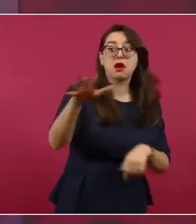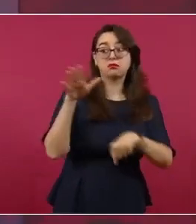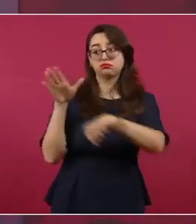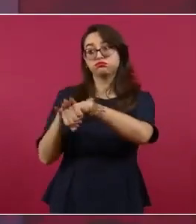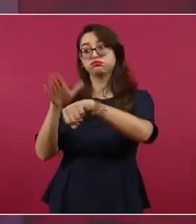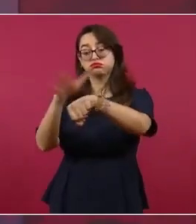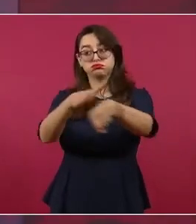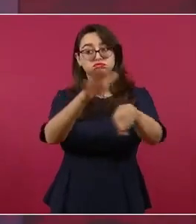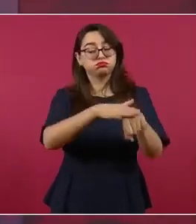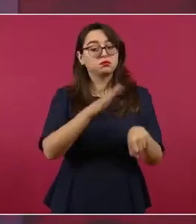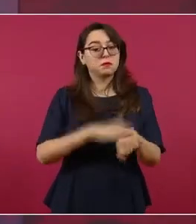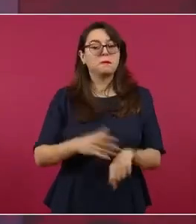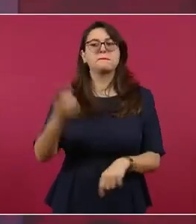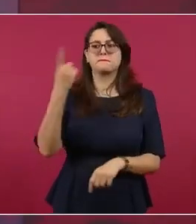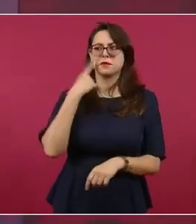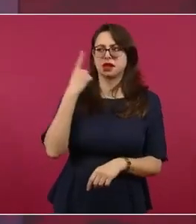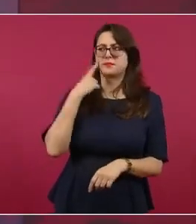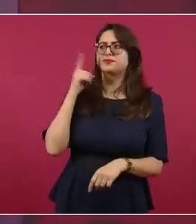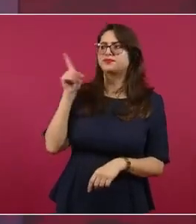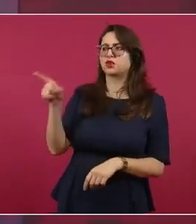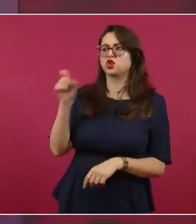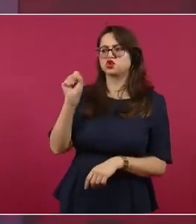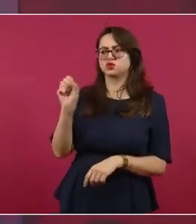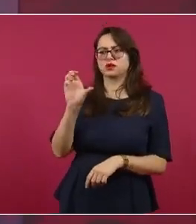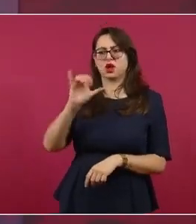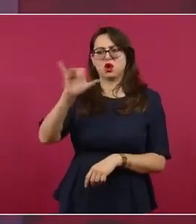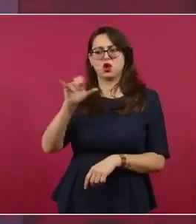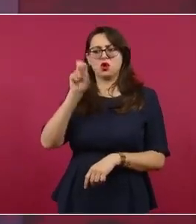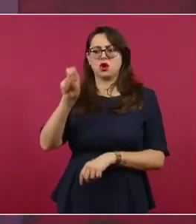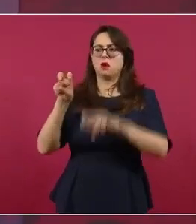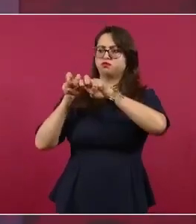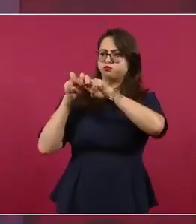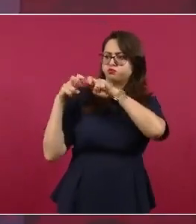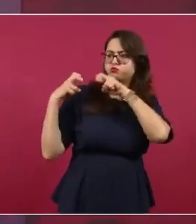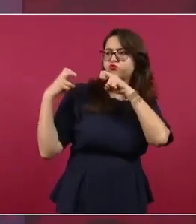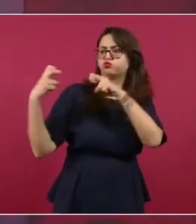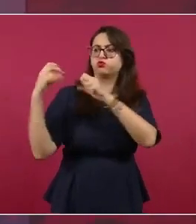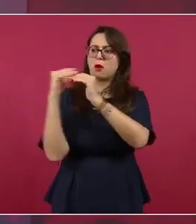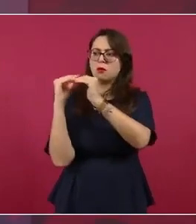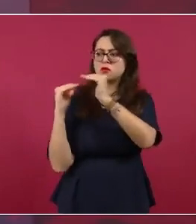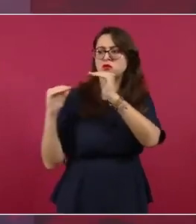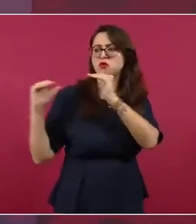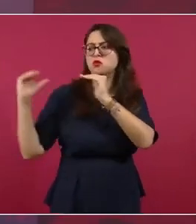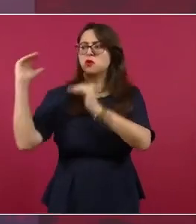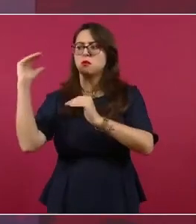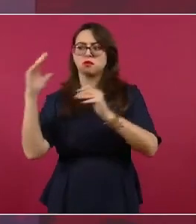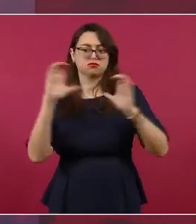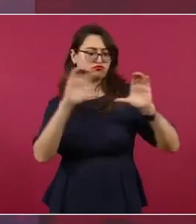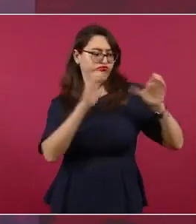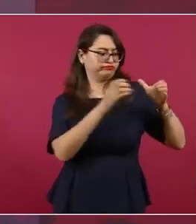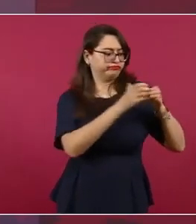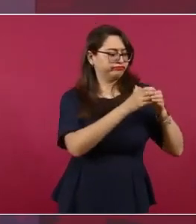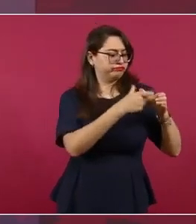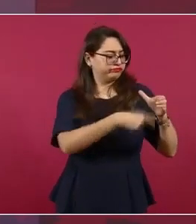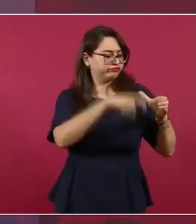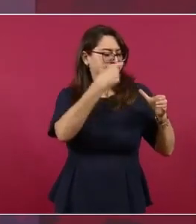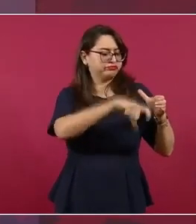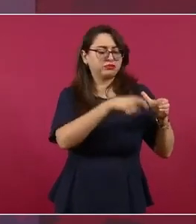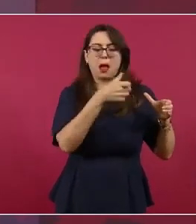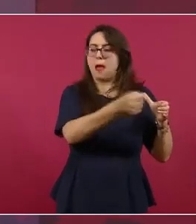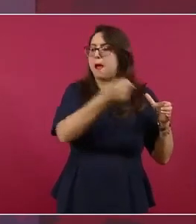nombrando a los ministros o los quieres elegir